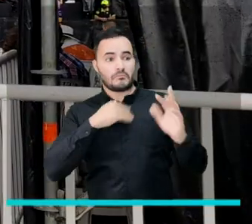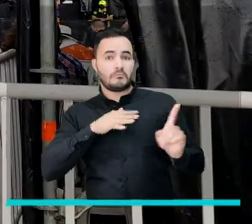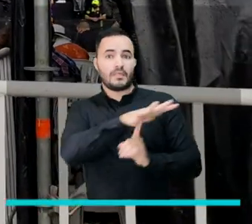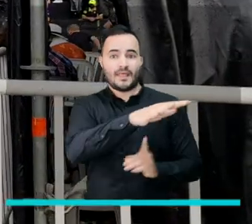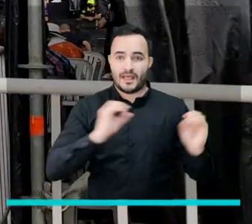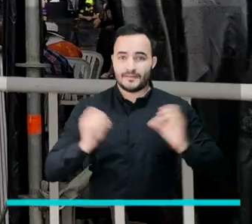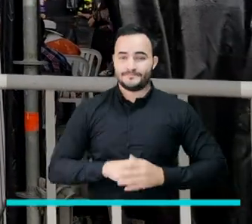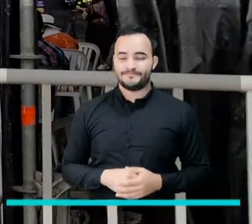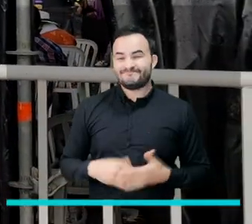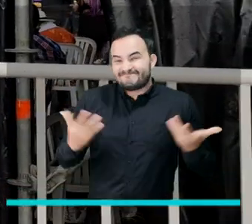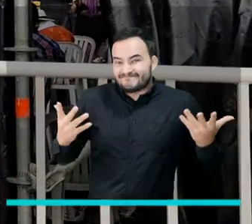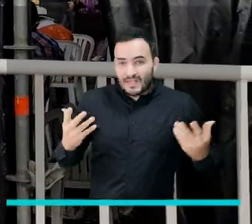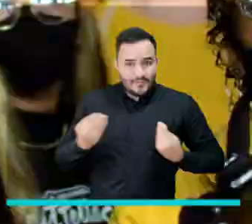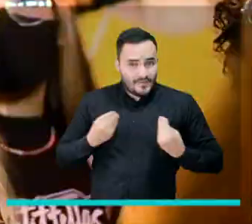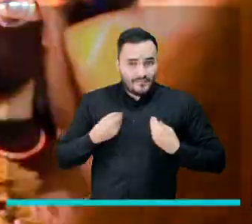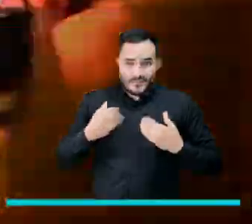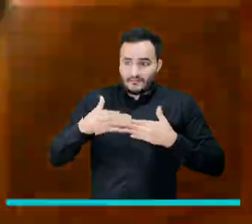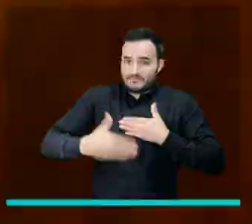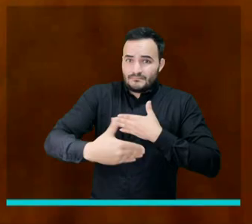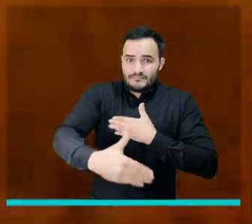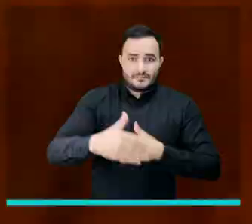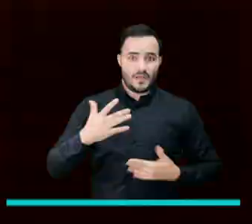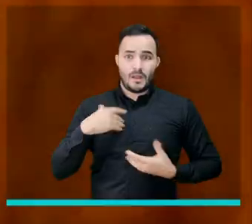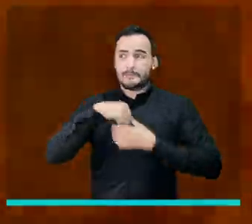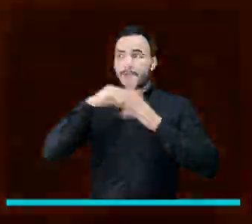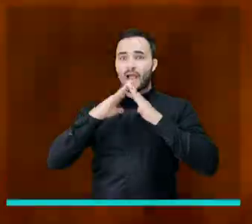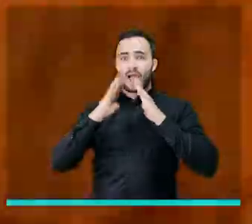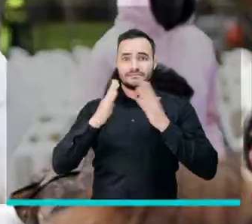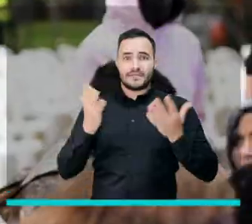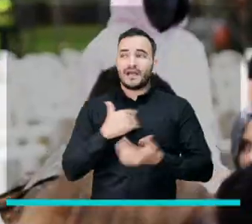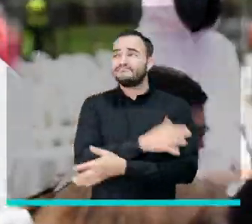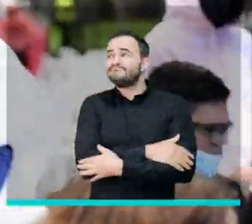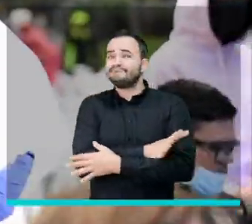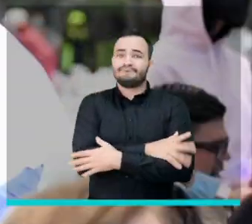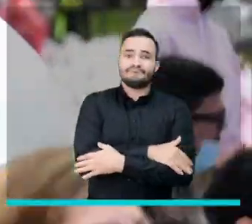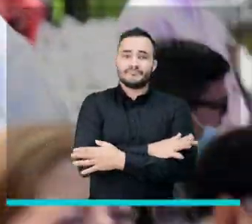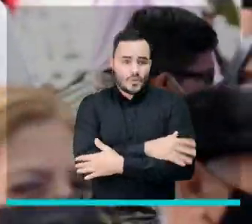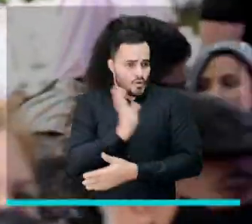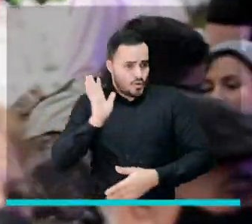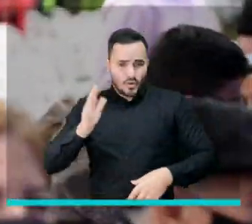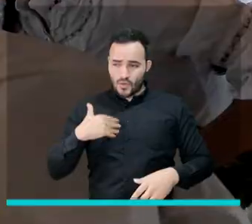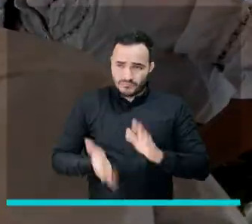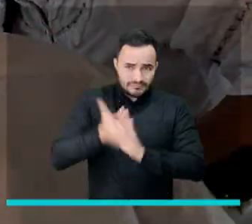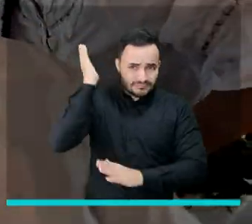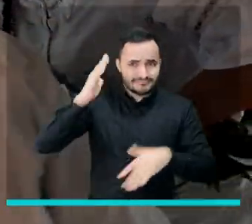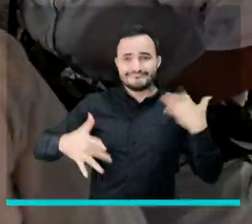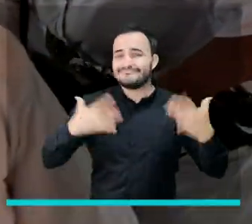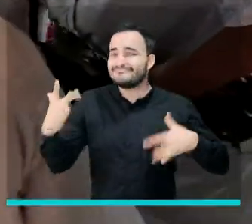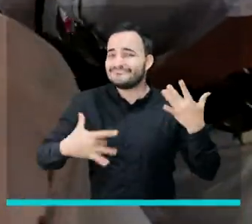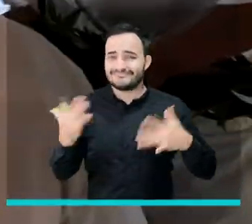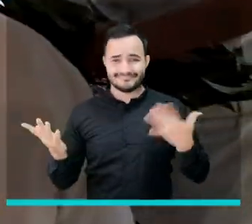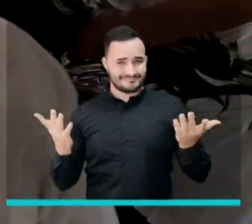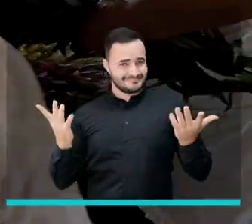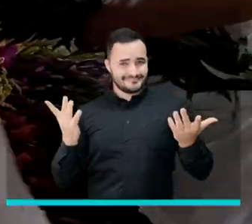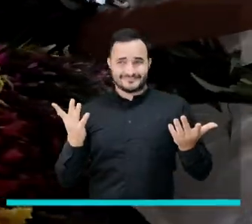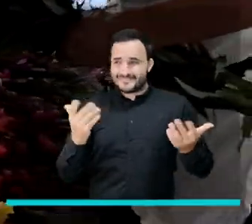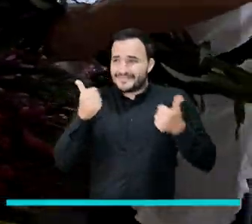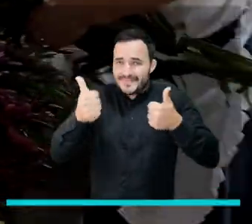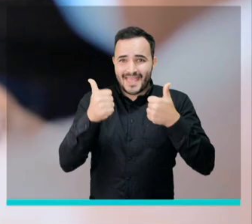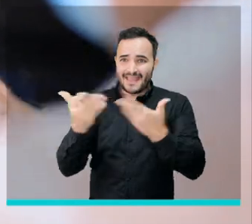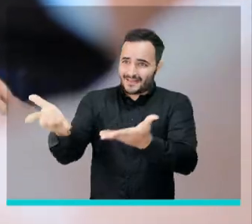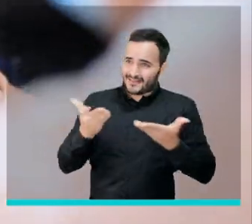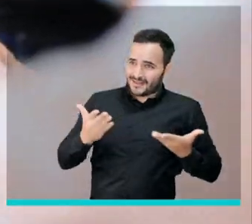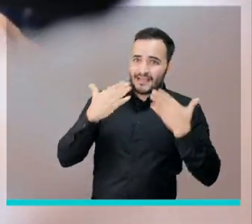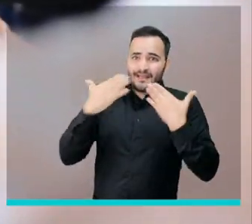evento. La vida sigue, no podemos quedarnos en la casa esperando a que, ¿qué pasa? No, disfrutemos de todos estos espacios, de todos los